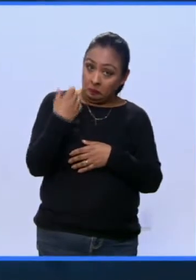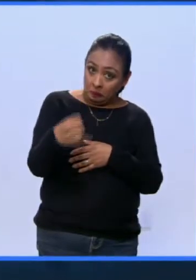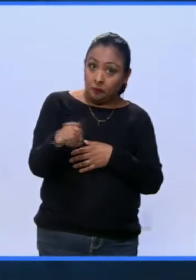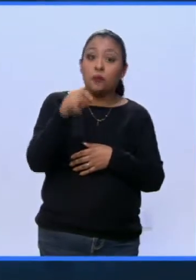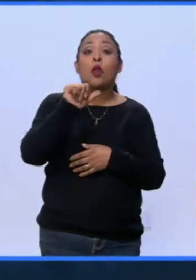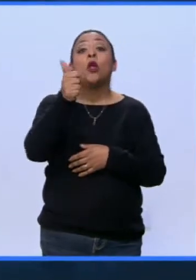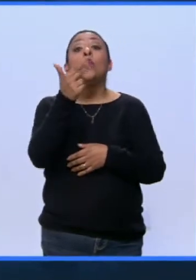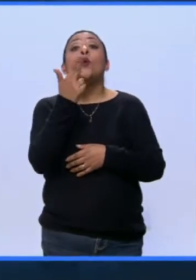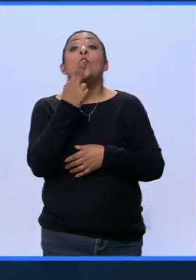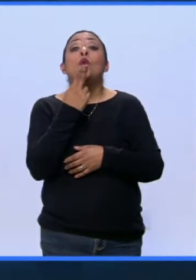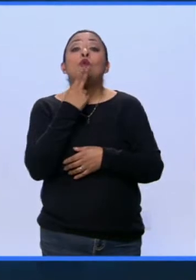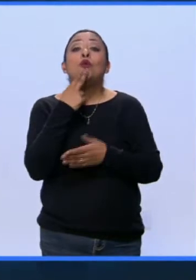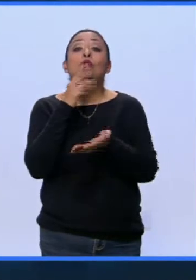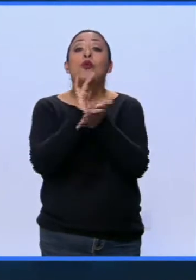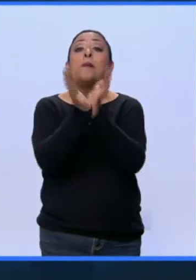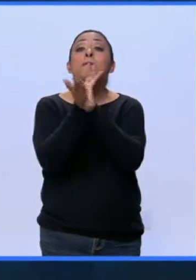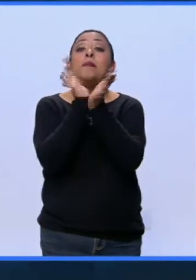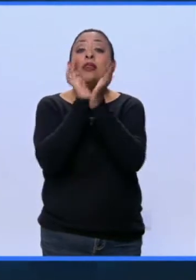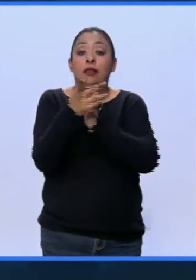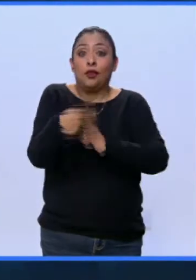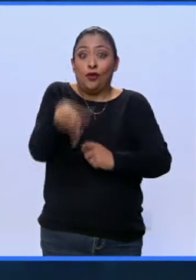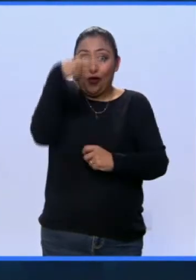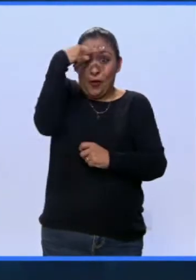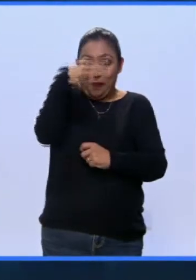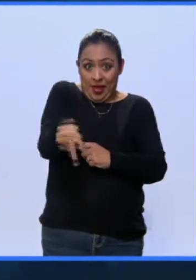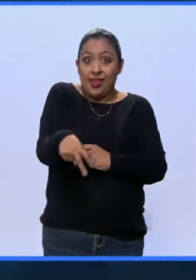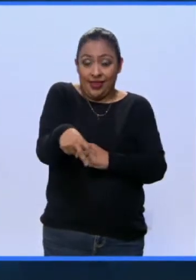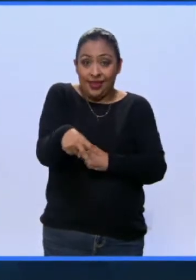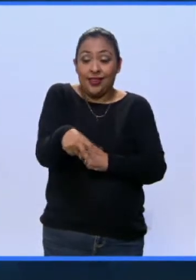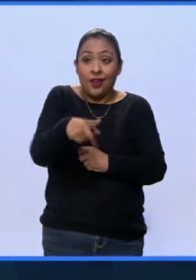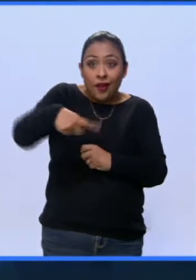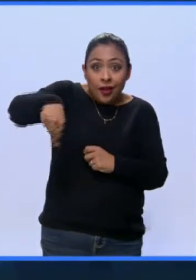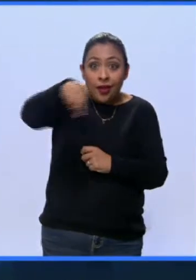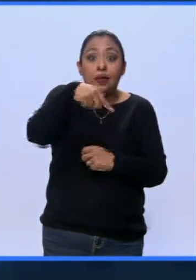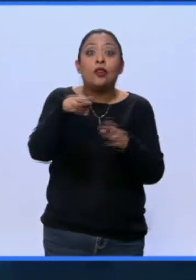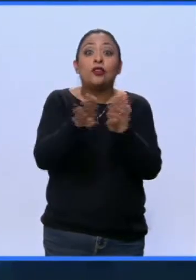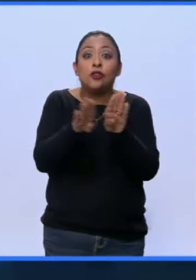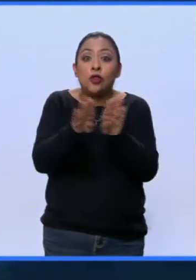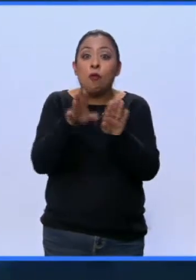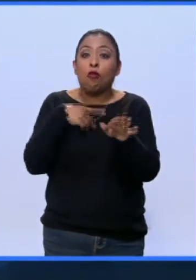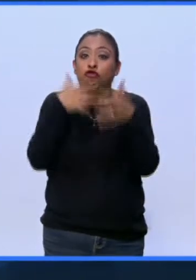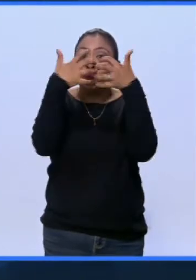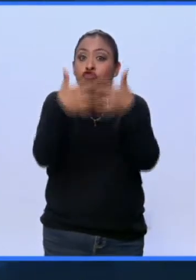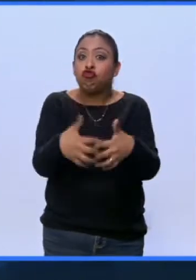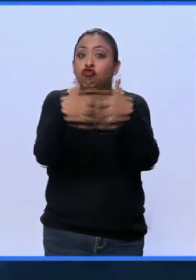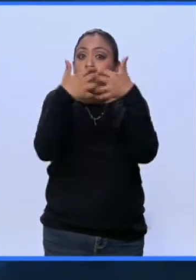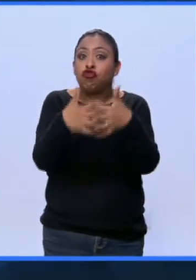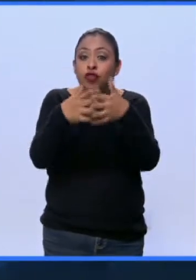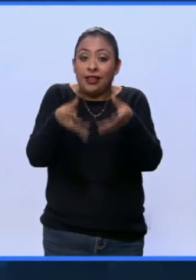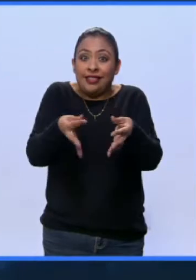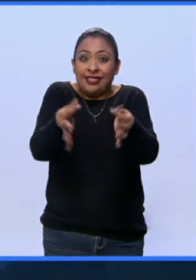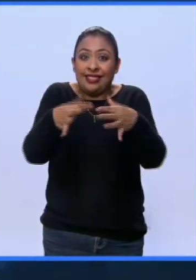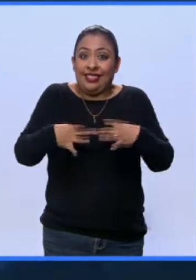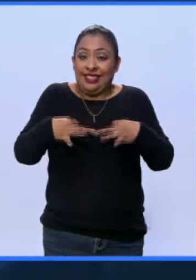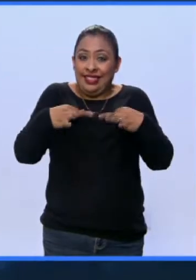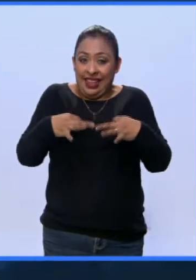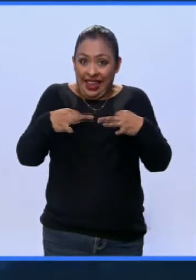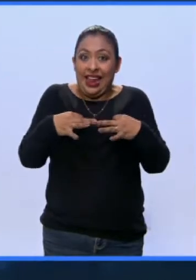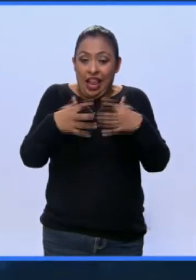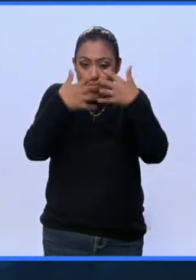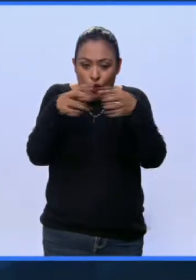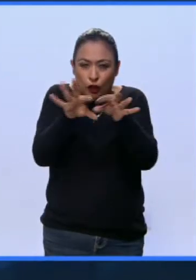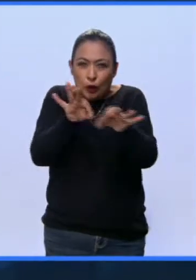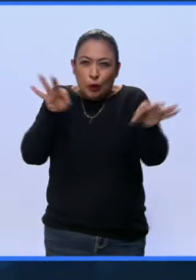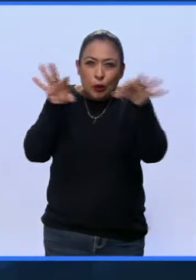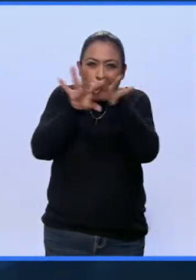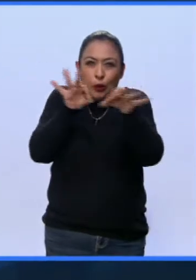piña, que es un producto mexicano, y cómo ellos han hecho textiles con la fibra de la piña, ¿no? Todos los usos que